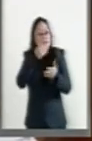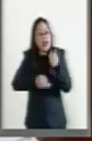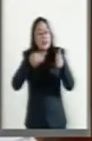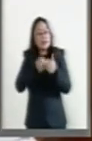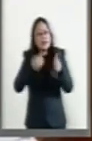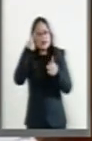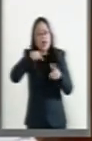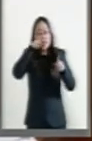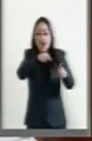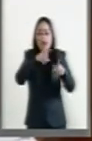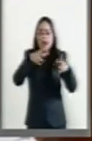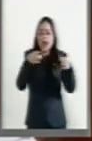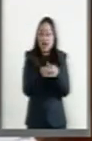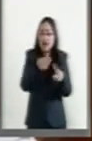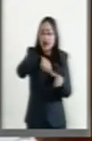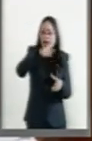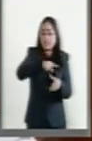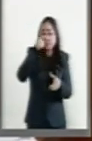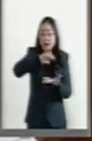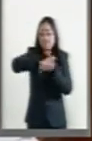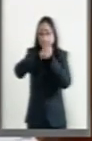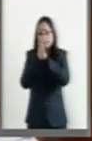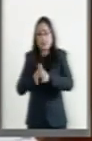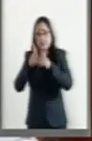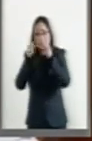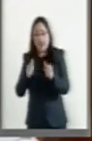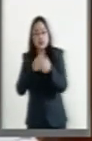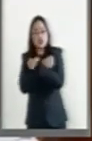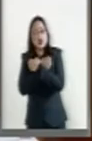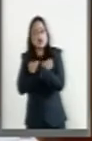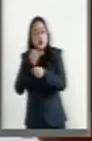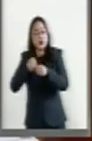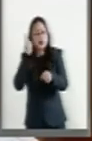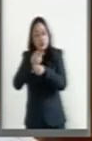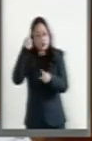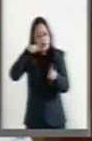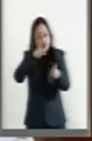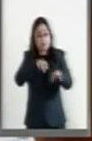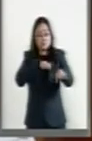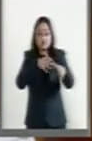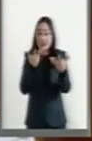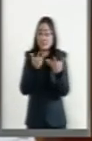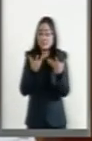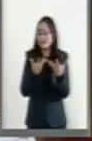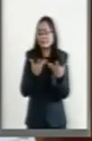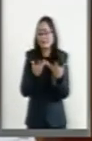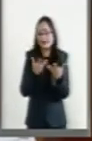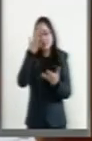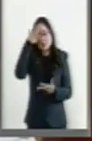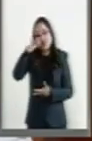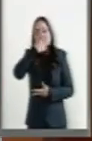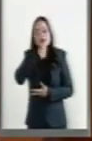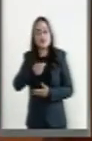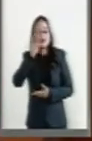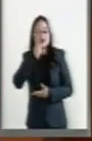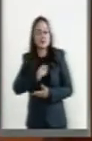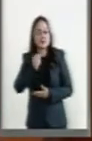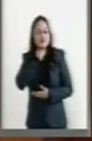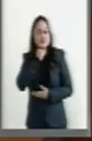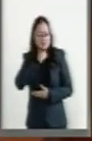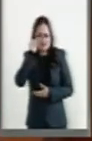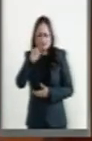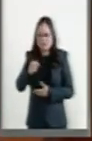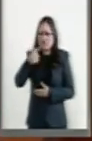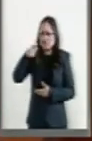mexicanos para construir la paz social, la educación y las oportunidades que merecen. Señoras y señores senadores, sí,